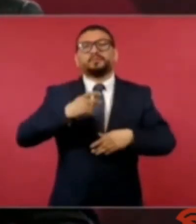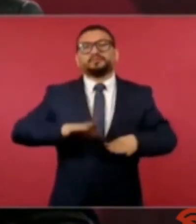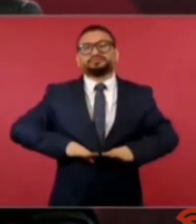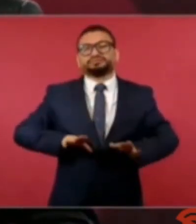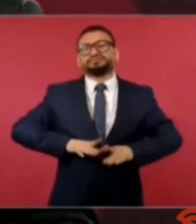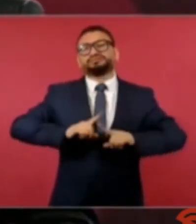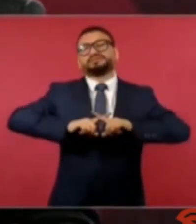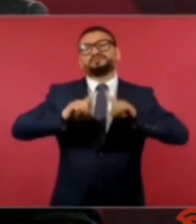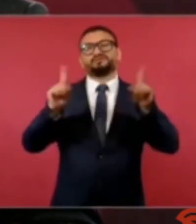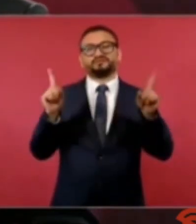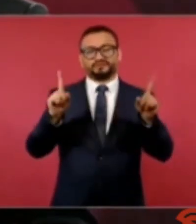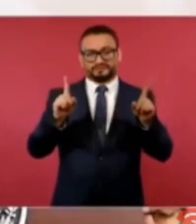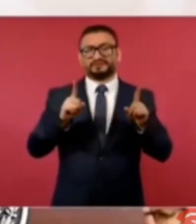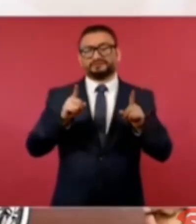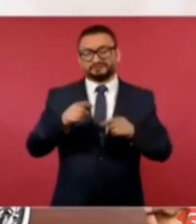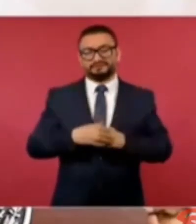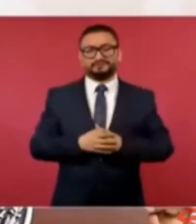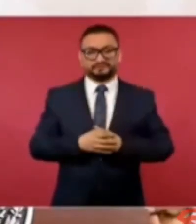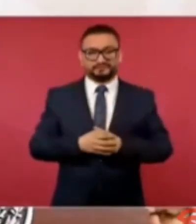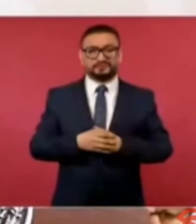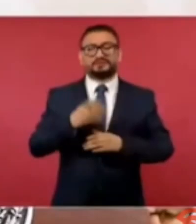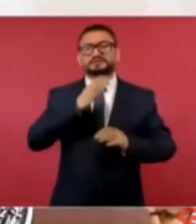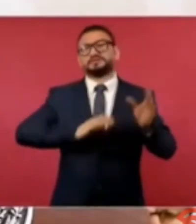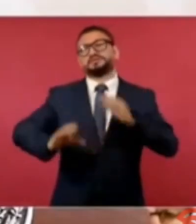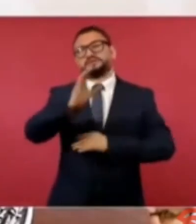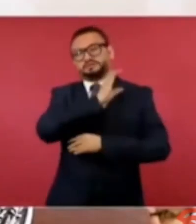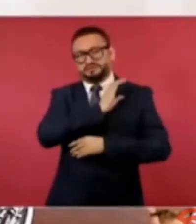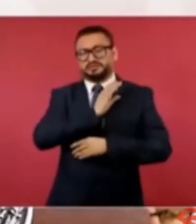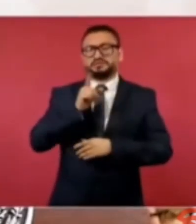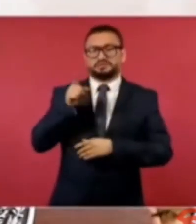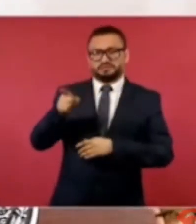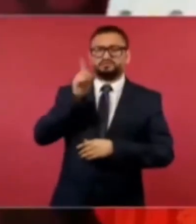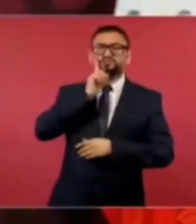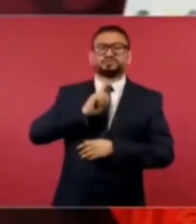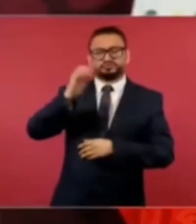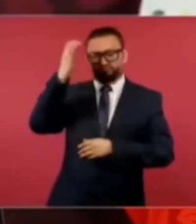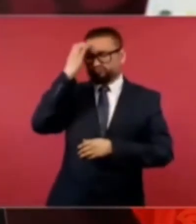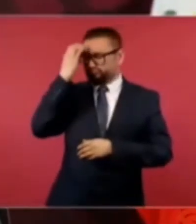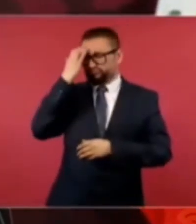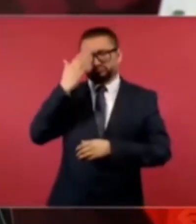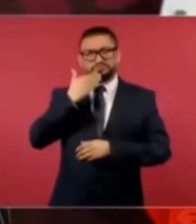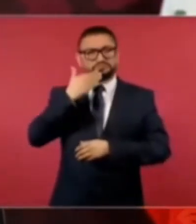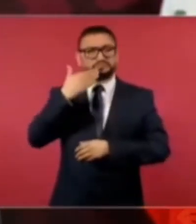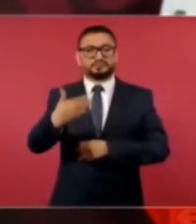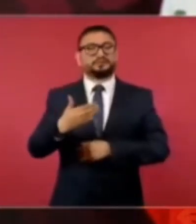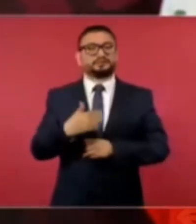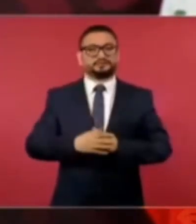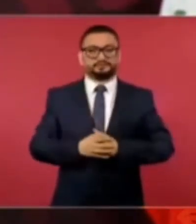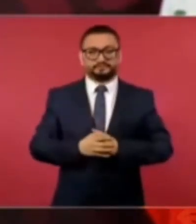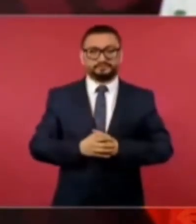y Claudia la conozco muy bien no